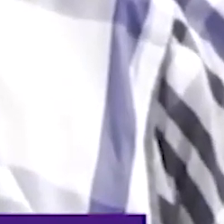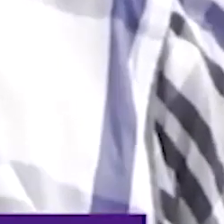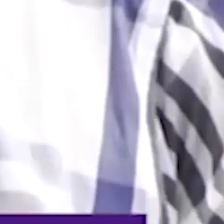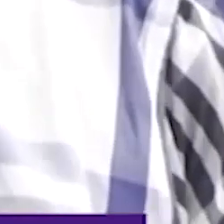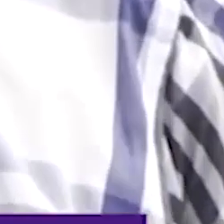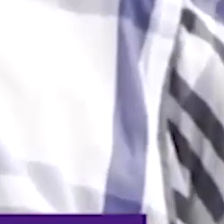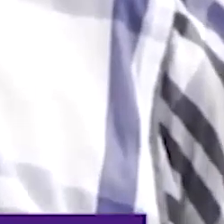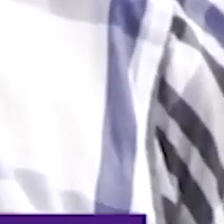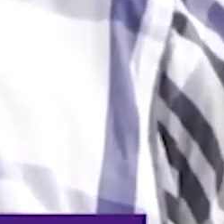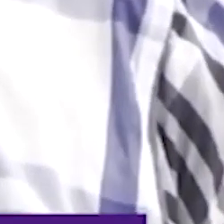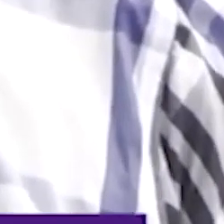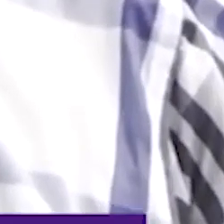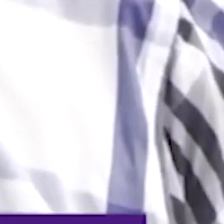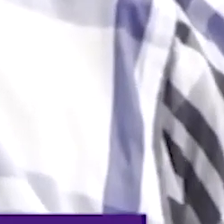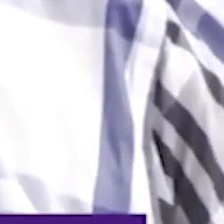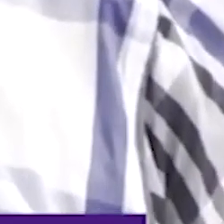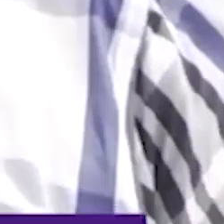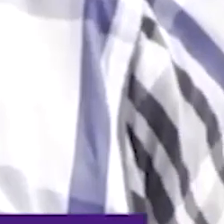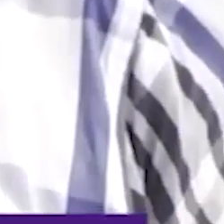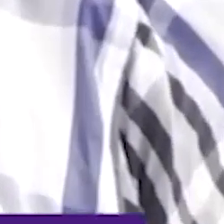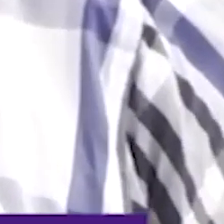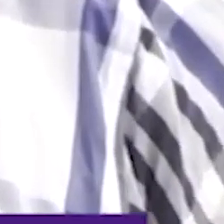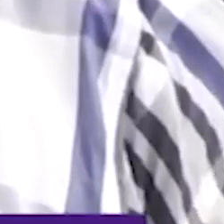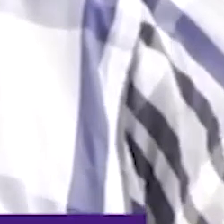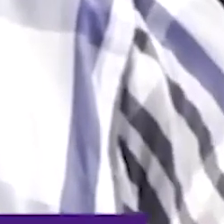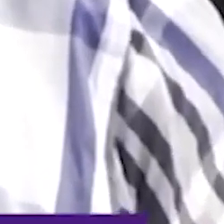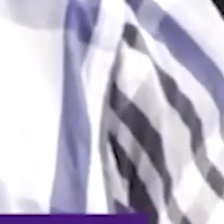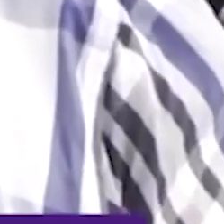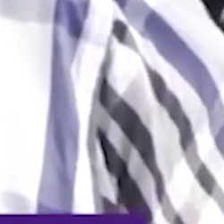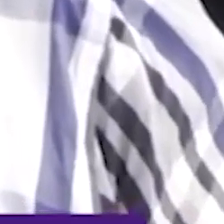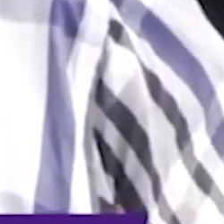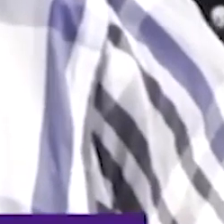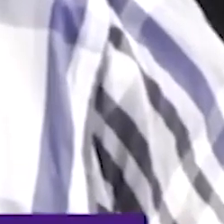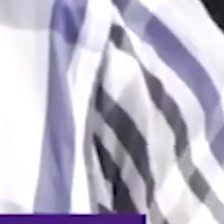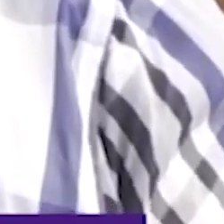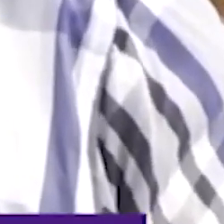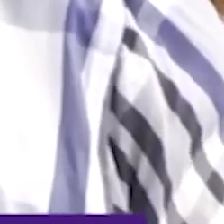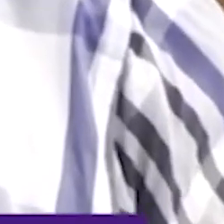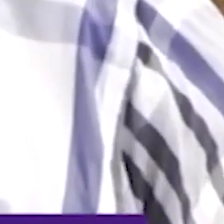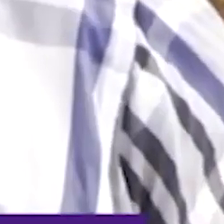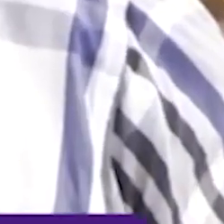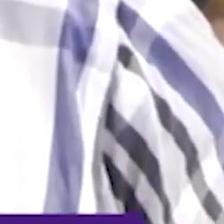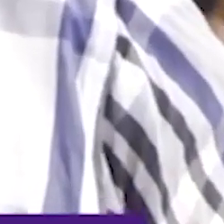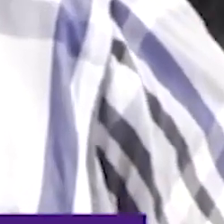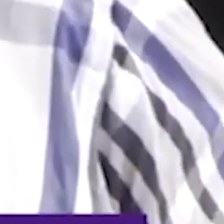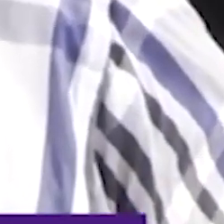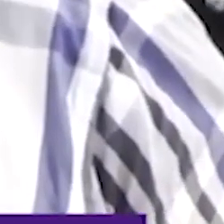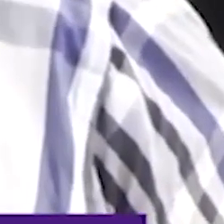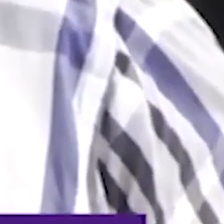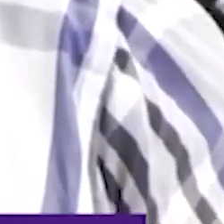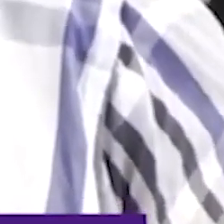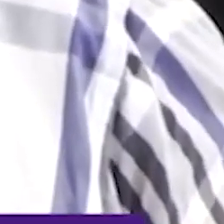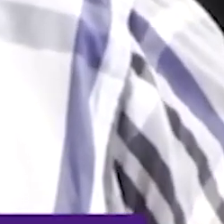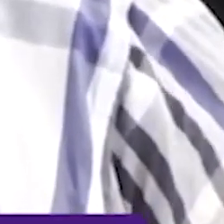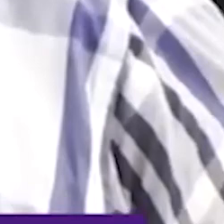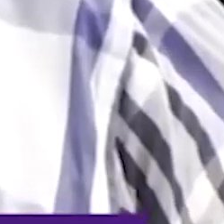Nosotros reclamamos como trabajadores, pero también entendemos que la pequeña y mediana empresa no ha sido ayudada realmente para sostener una